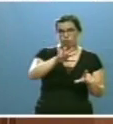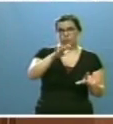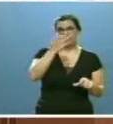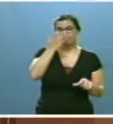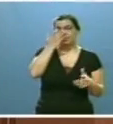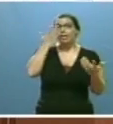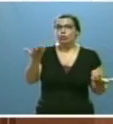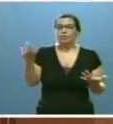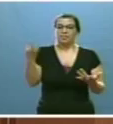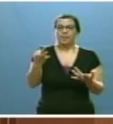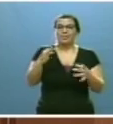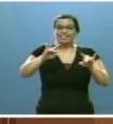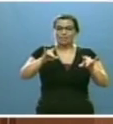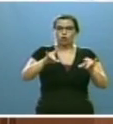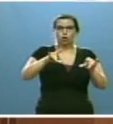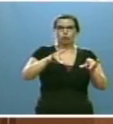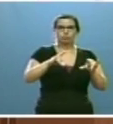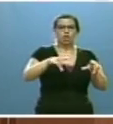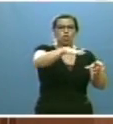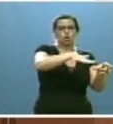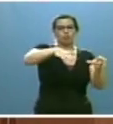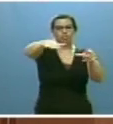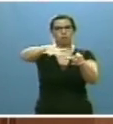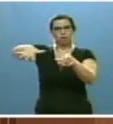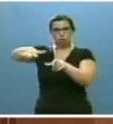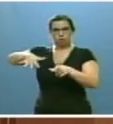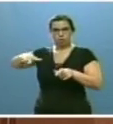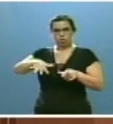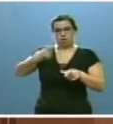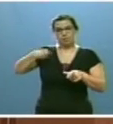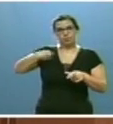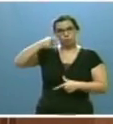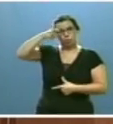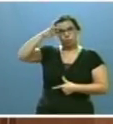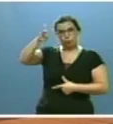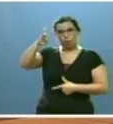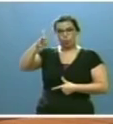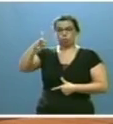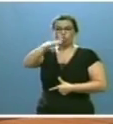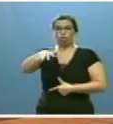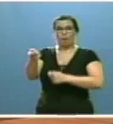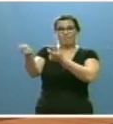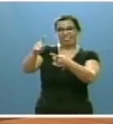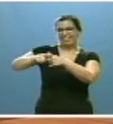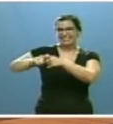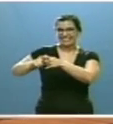unidades que incluyan municipios que tengan continuidad geográfica y características similares.